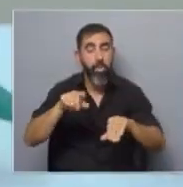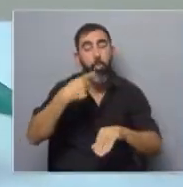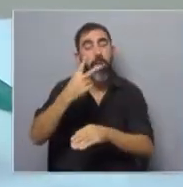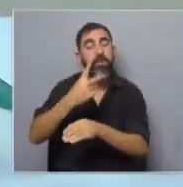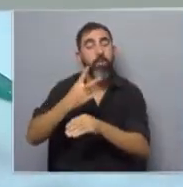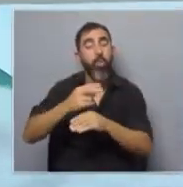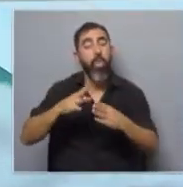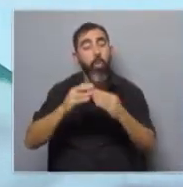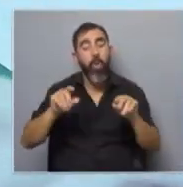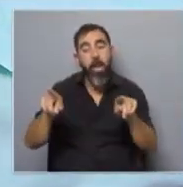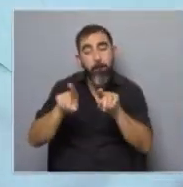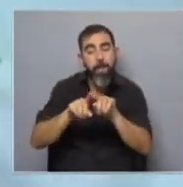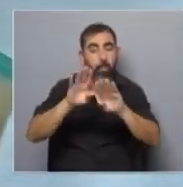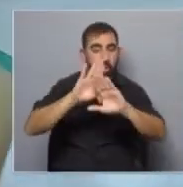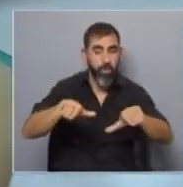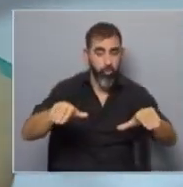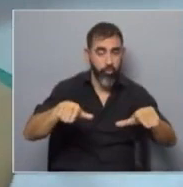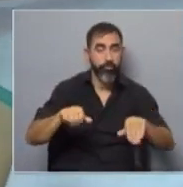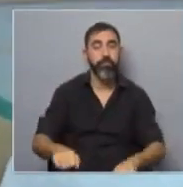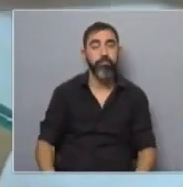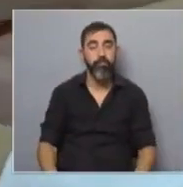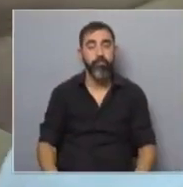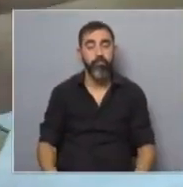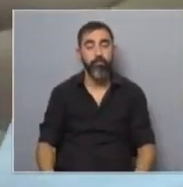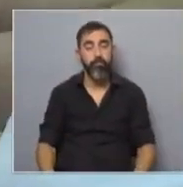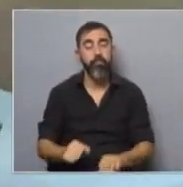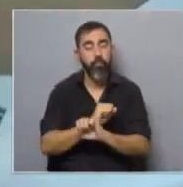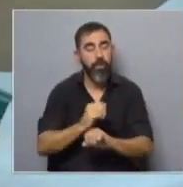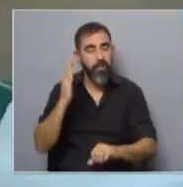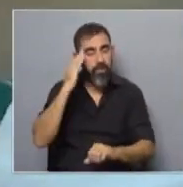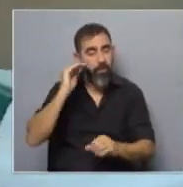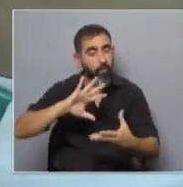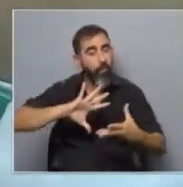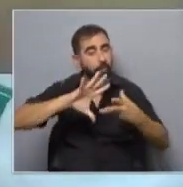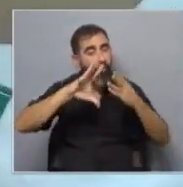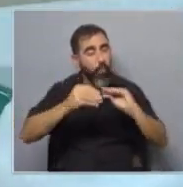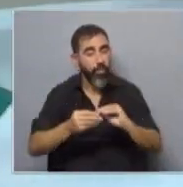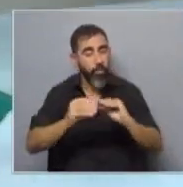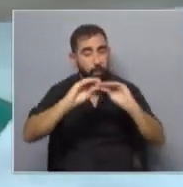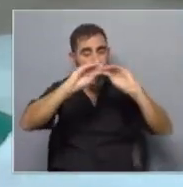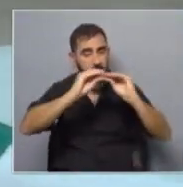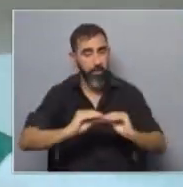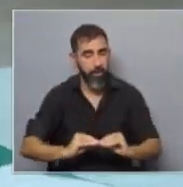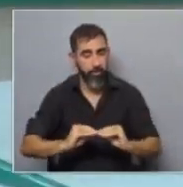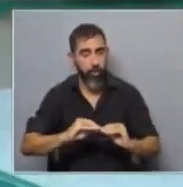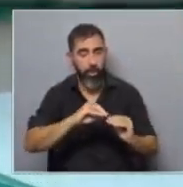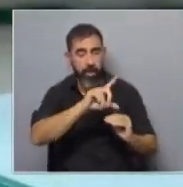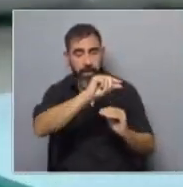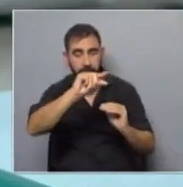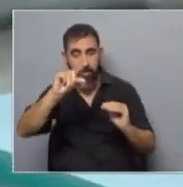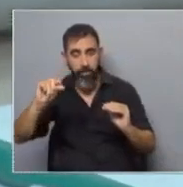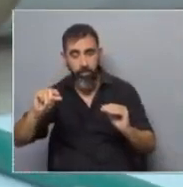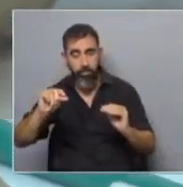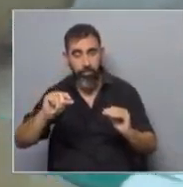a segundo a ver a mismos niños. Y, entonces, eso nos permitió establecer un modelo que, en el fondo, es un modelo matemático o un modelo estadístico de